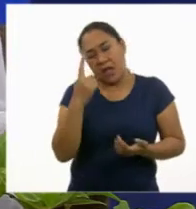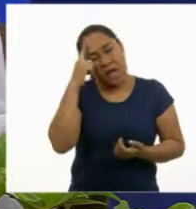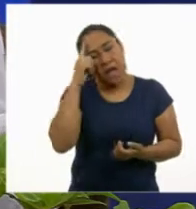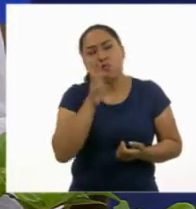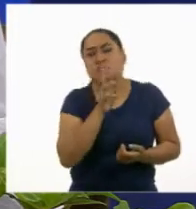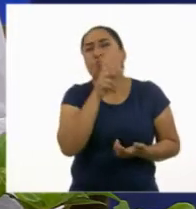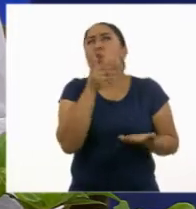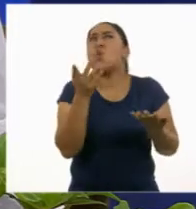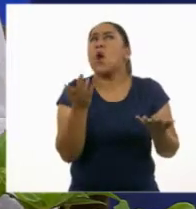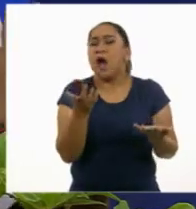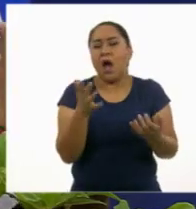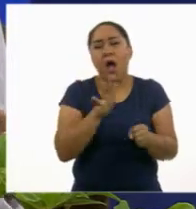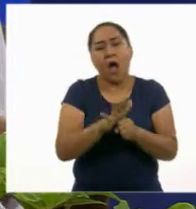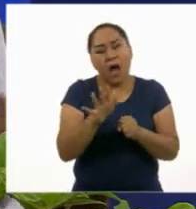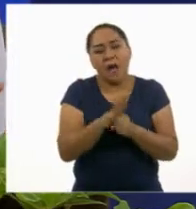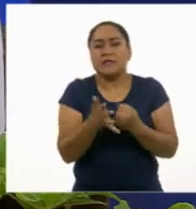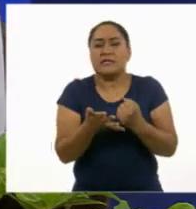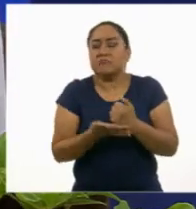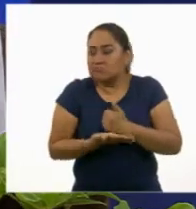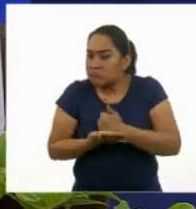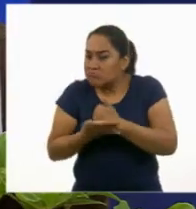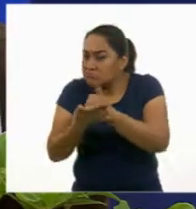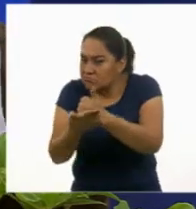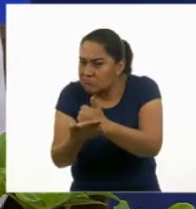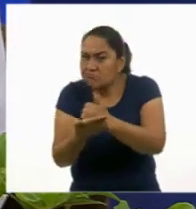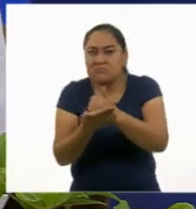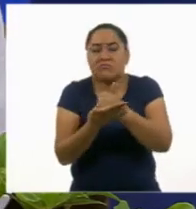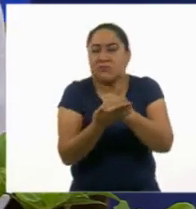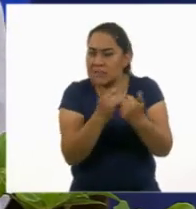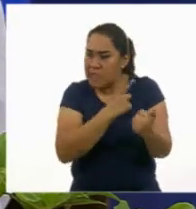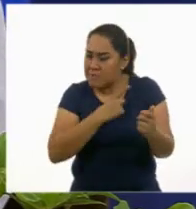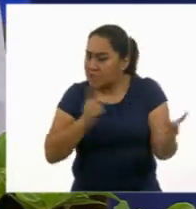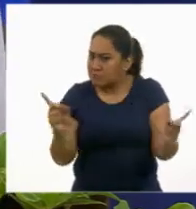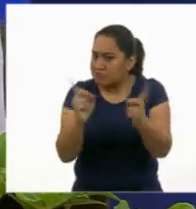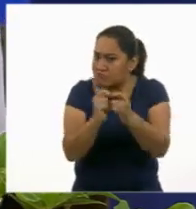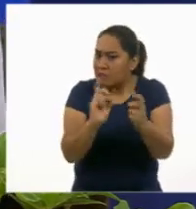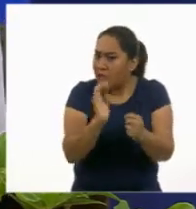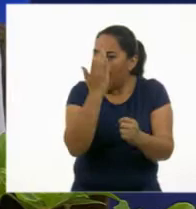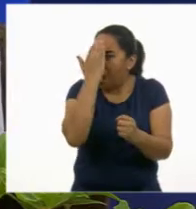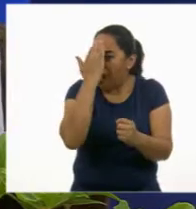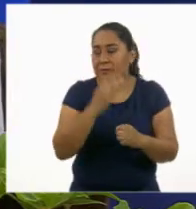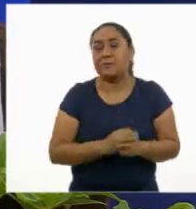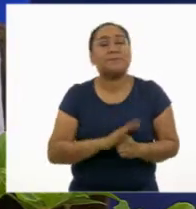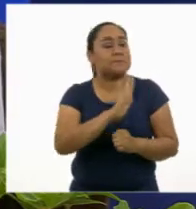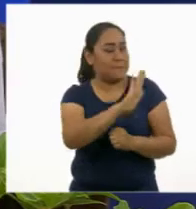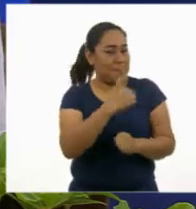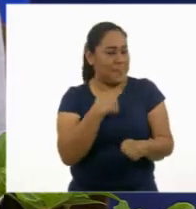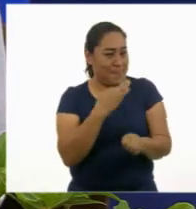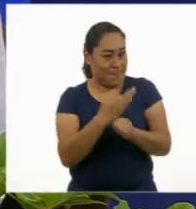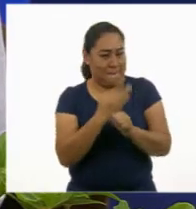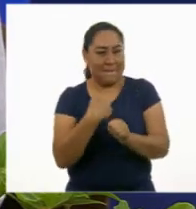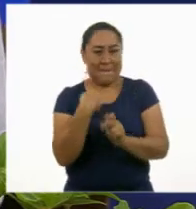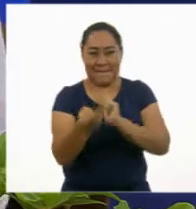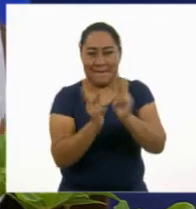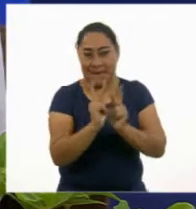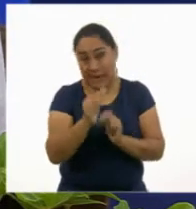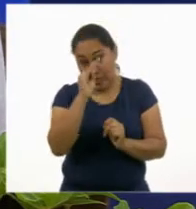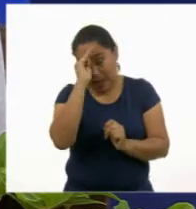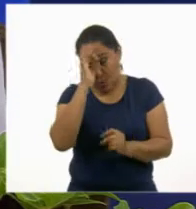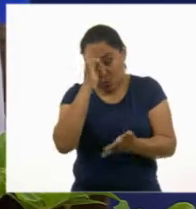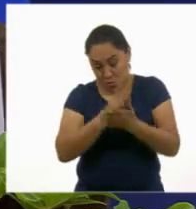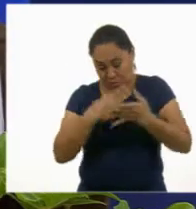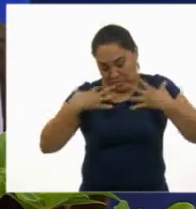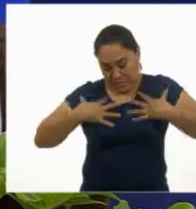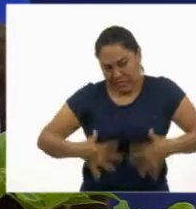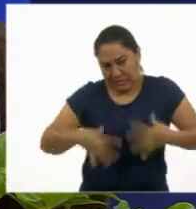ayudar a conocer a otras personas. Aunque déjame decirte que esto no pasa solo en la forma de vestir.